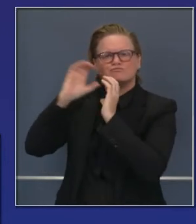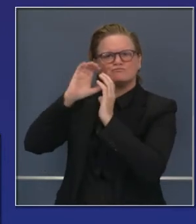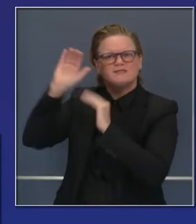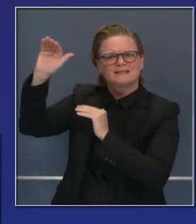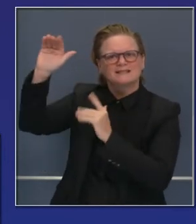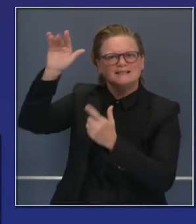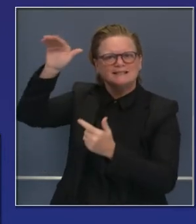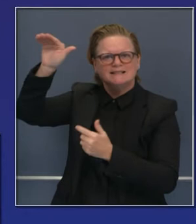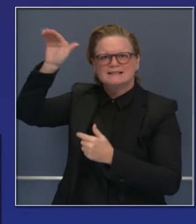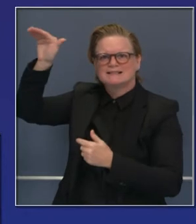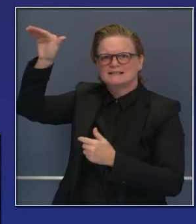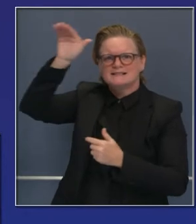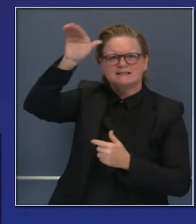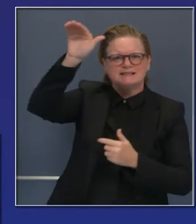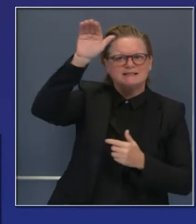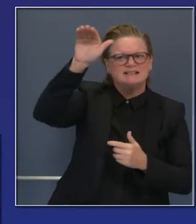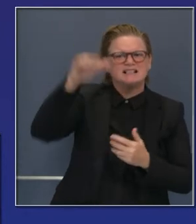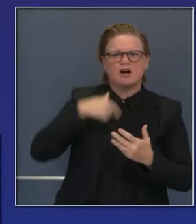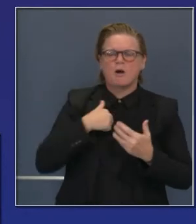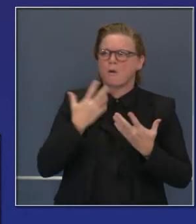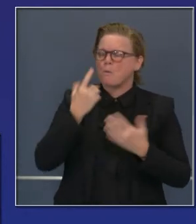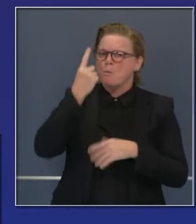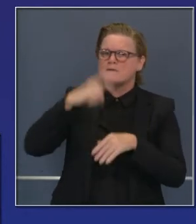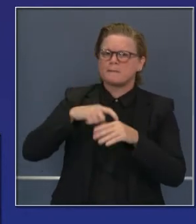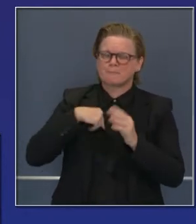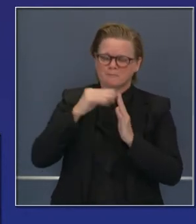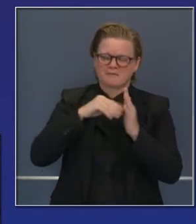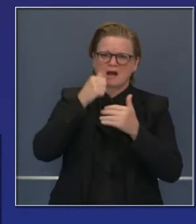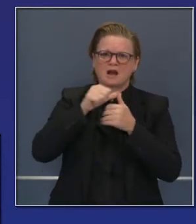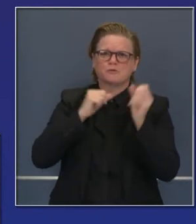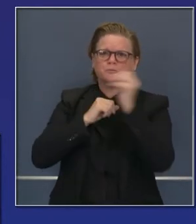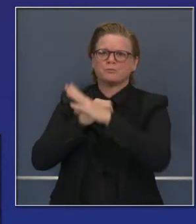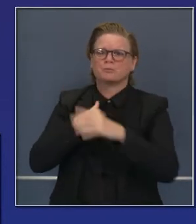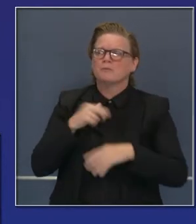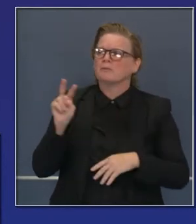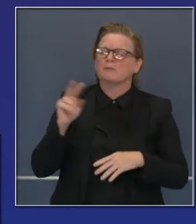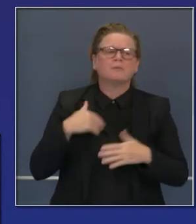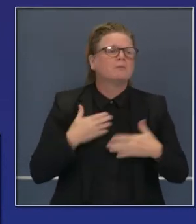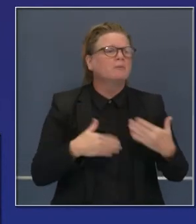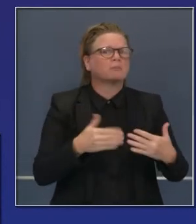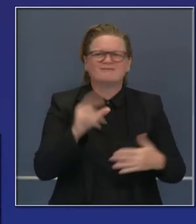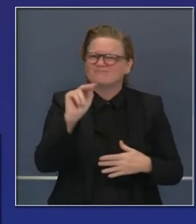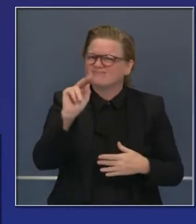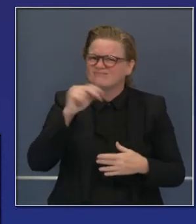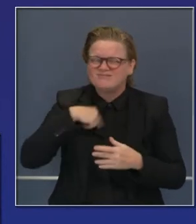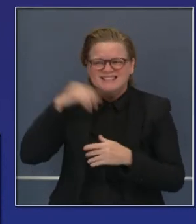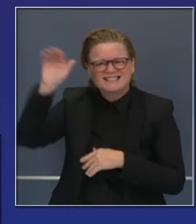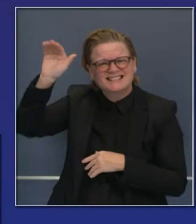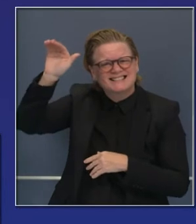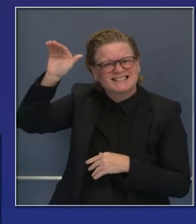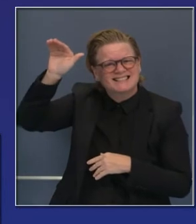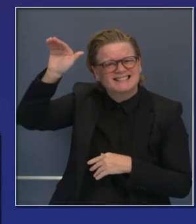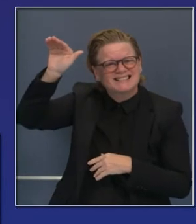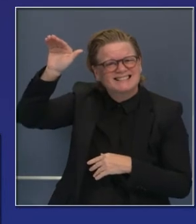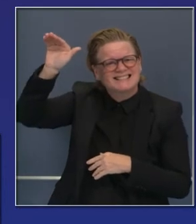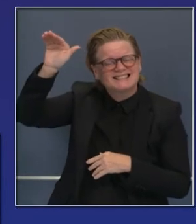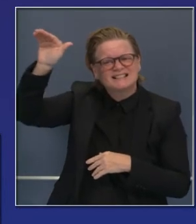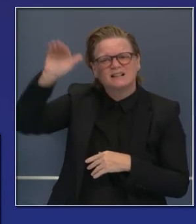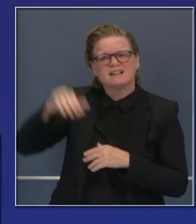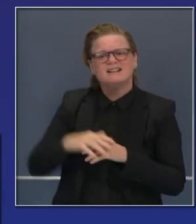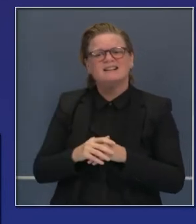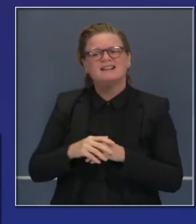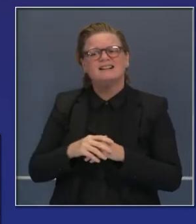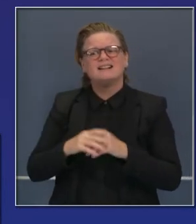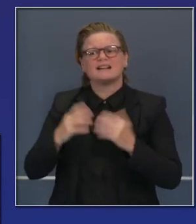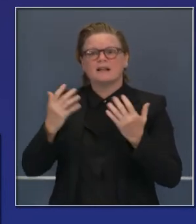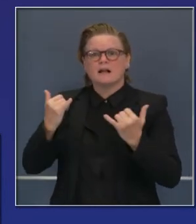hecho nuestra petición pública por muchos meses, particularmente en las últimas semanas, y seguiremos trabajando agresivamente con la